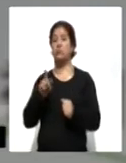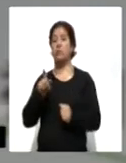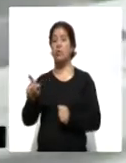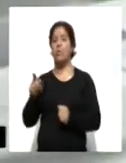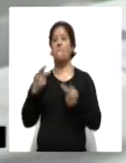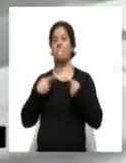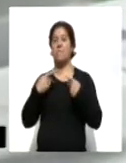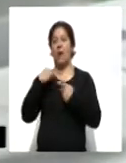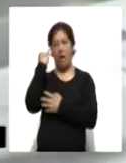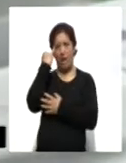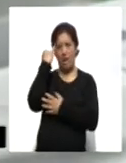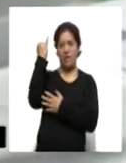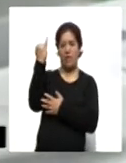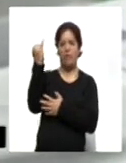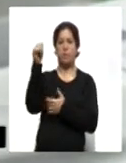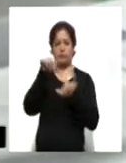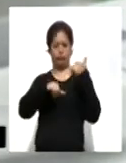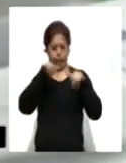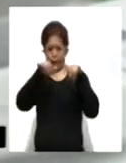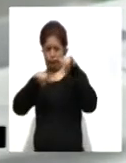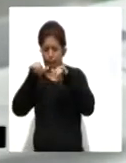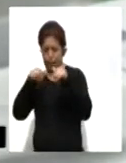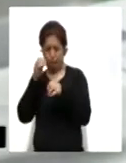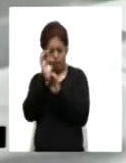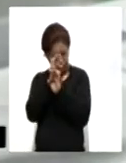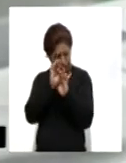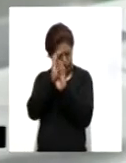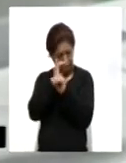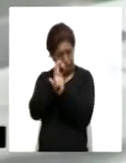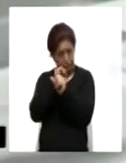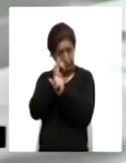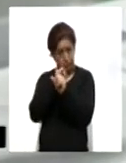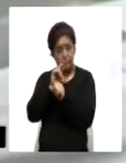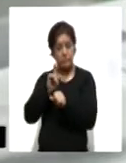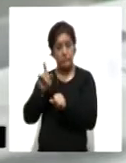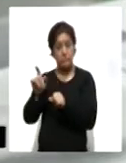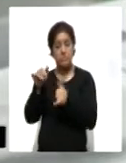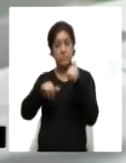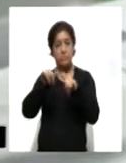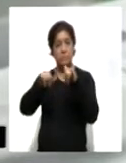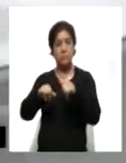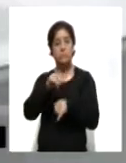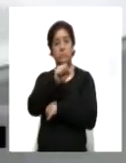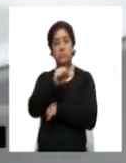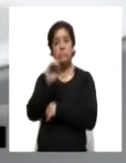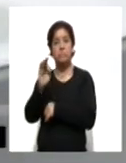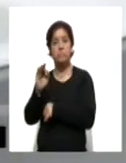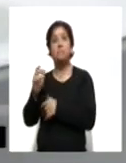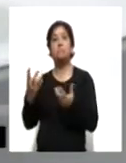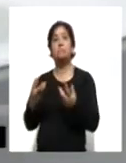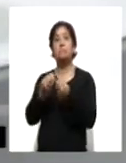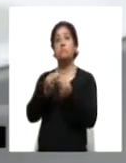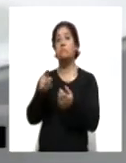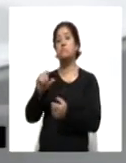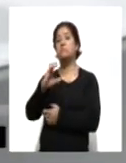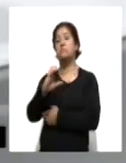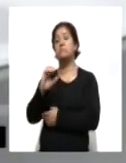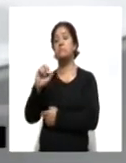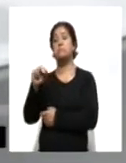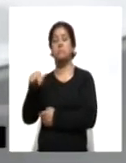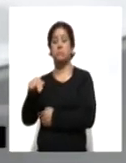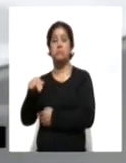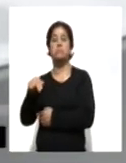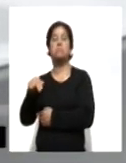creadores. La inmunización fue desarrollada por el laboratorio público Sinopharm, junto a su filial China National Biotech Group.